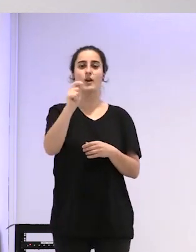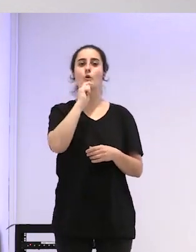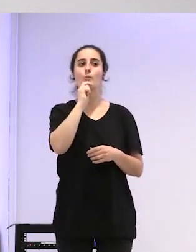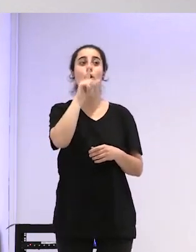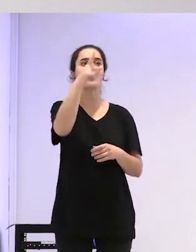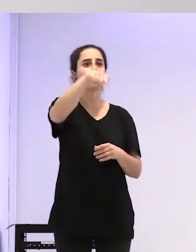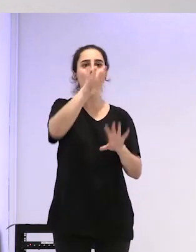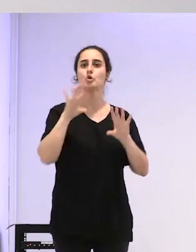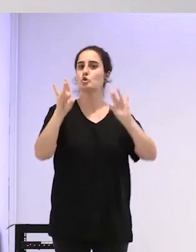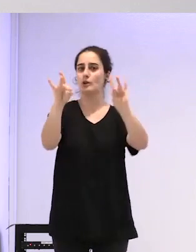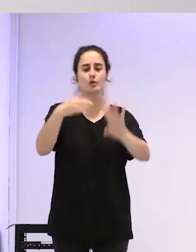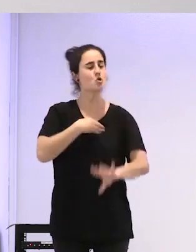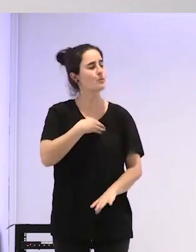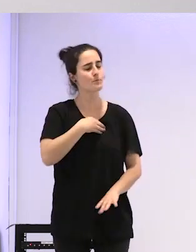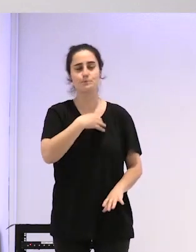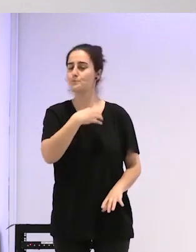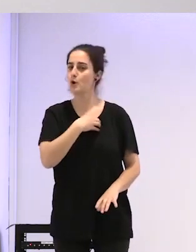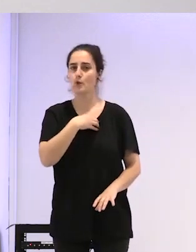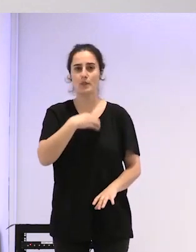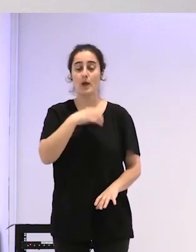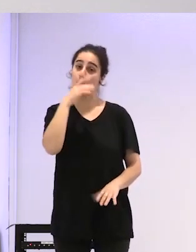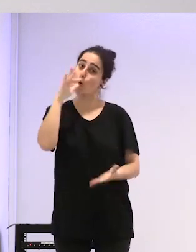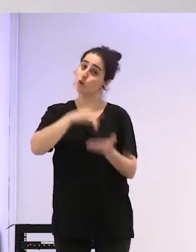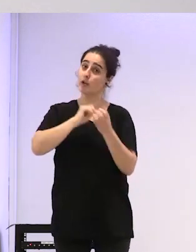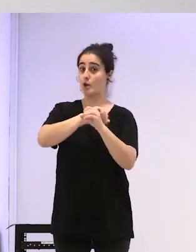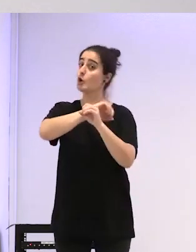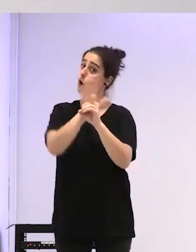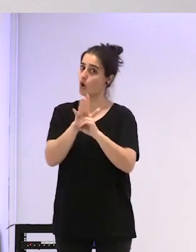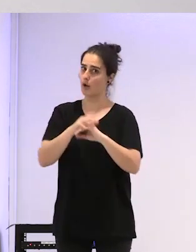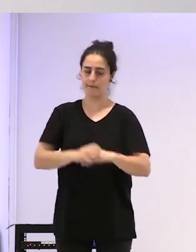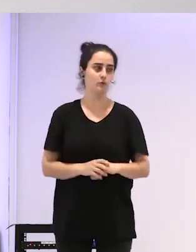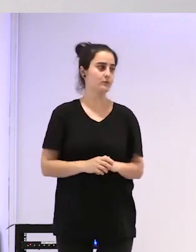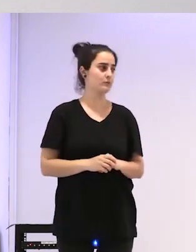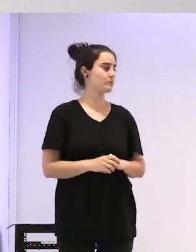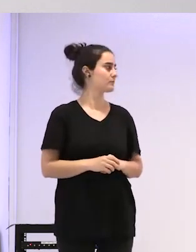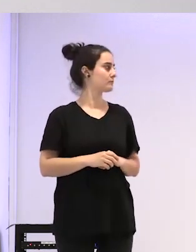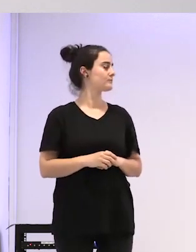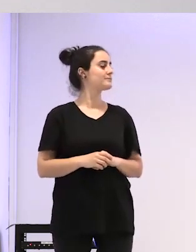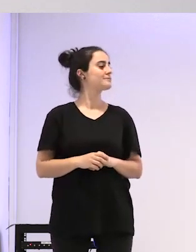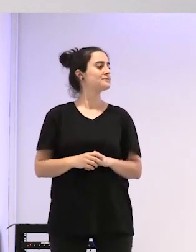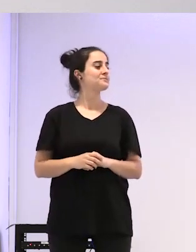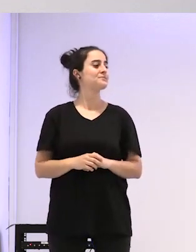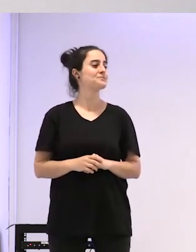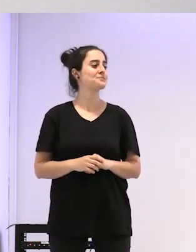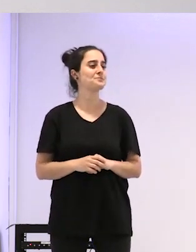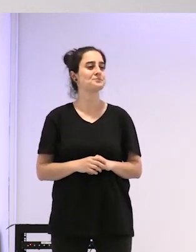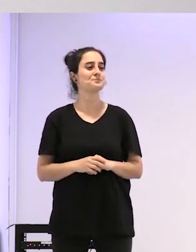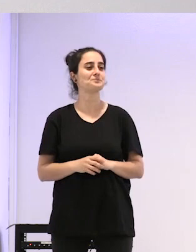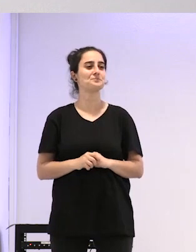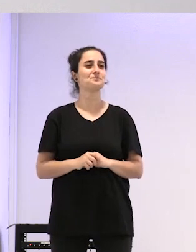podéis tocar porque hay coronavirus así que eso sujetará así amablemente